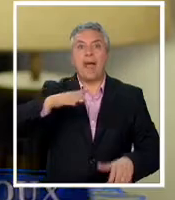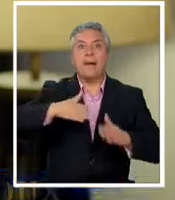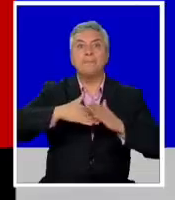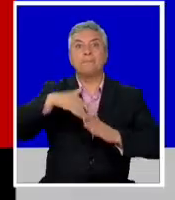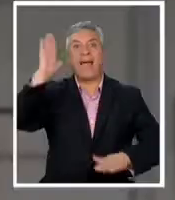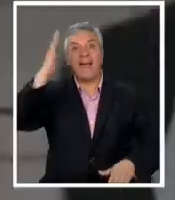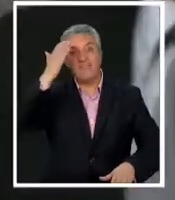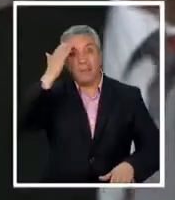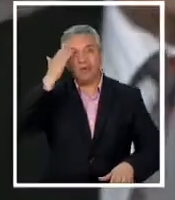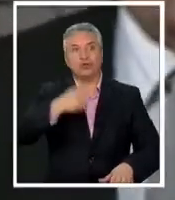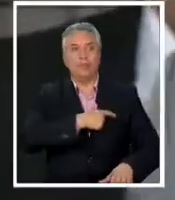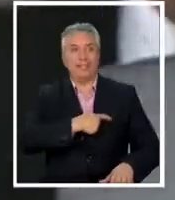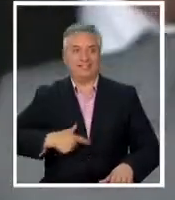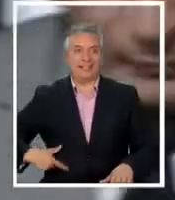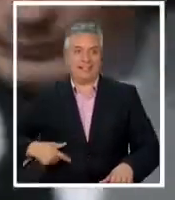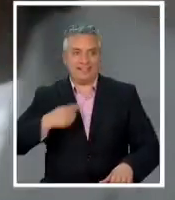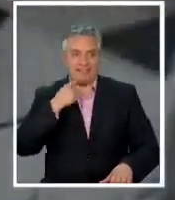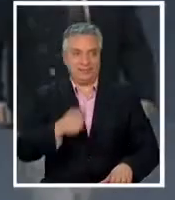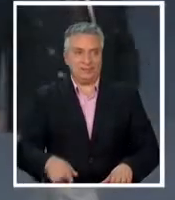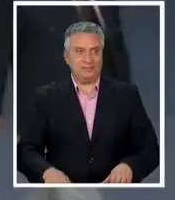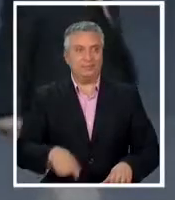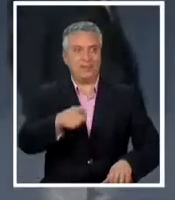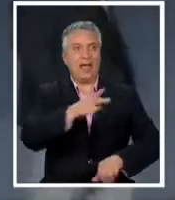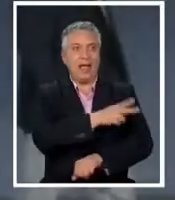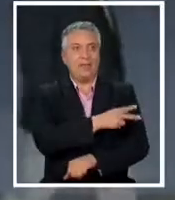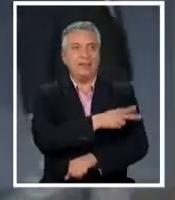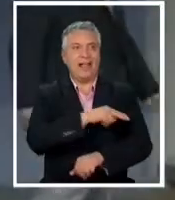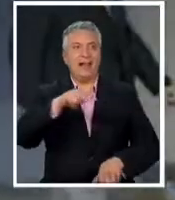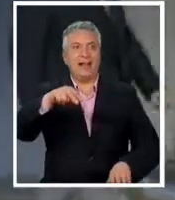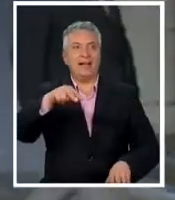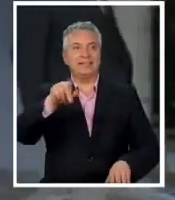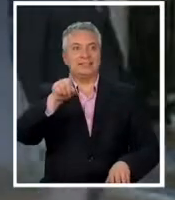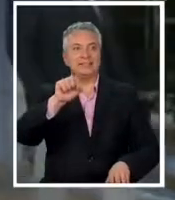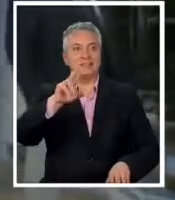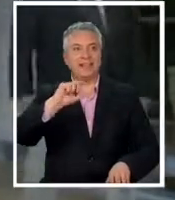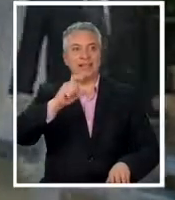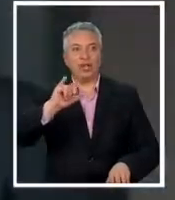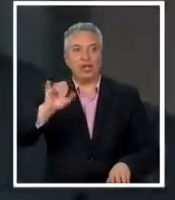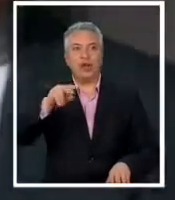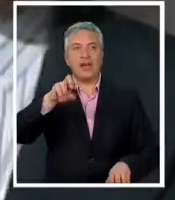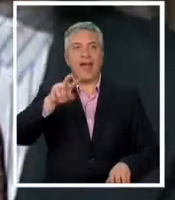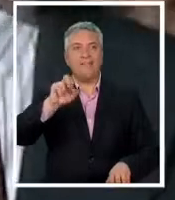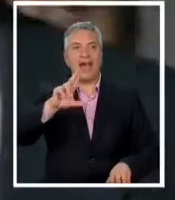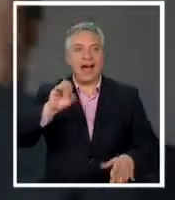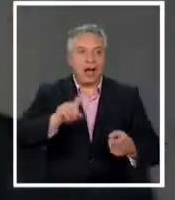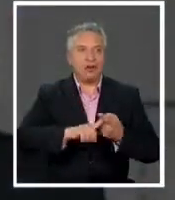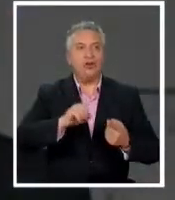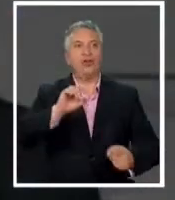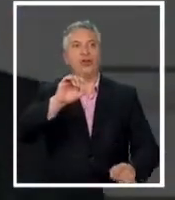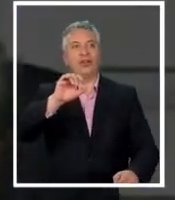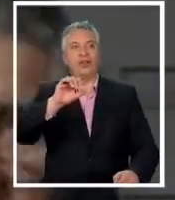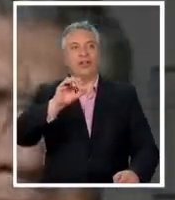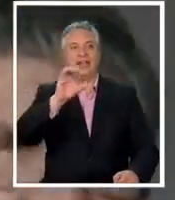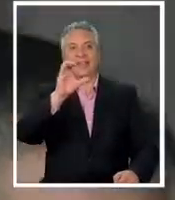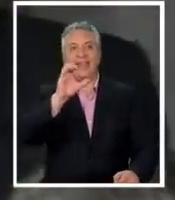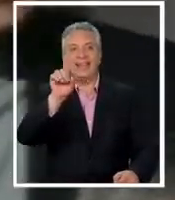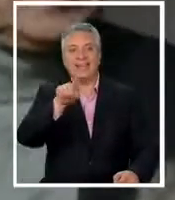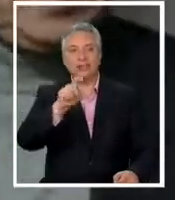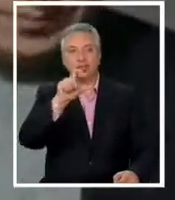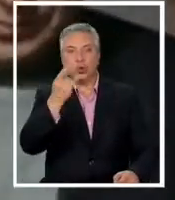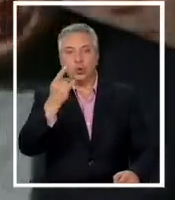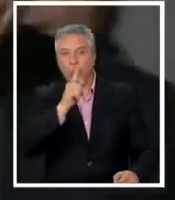de la república ahí está el capitán Sergio Navarro Jaime Ramírez Isabel Scuti